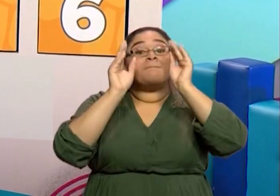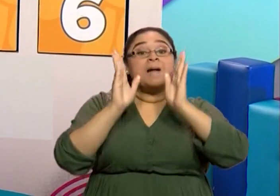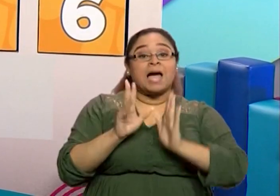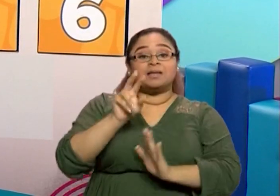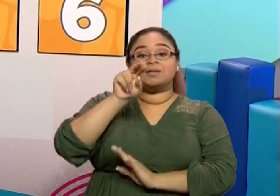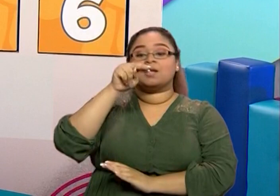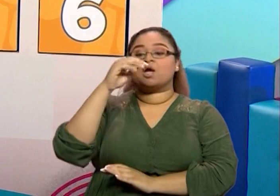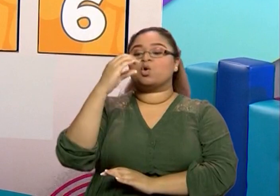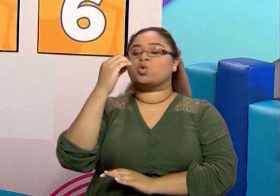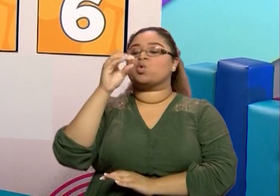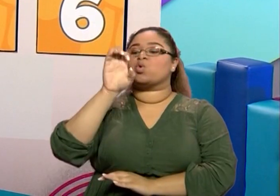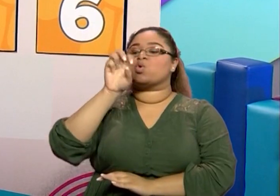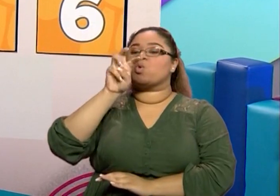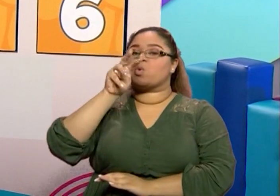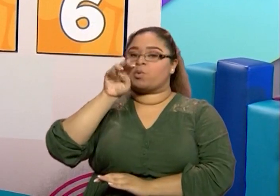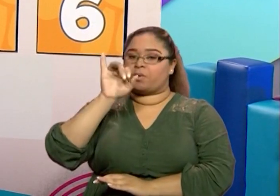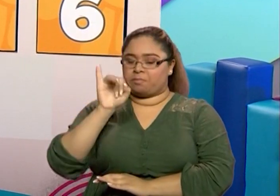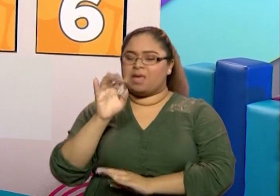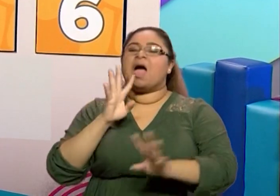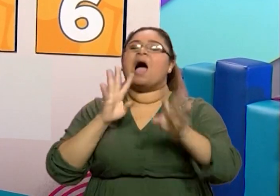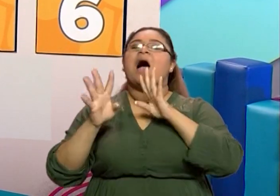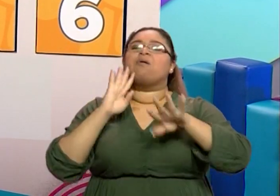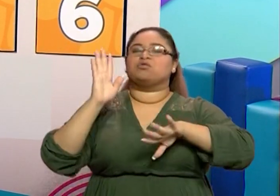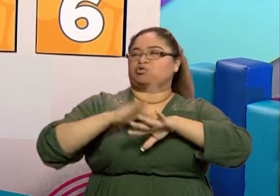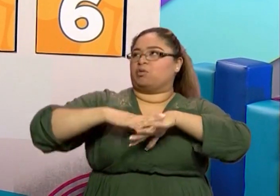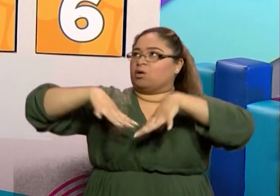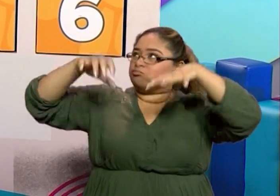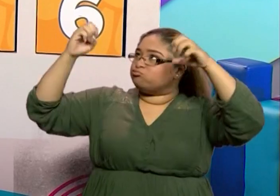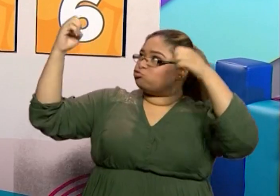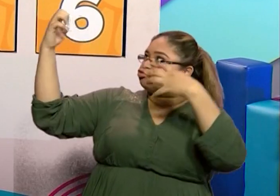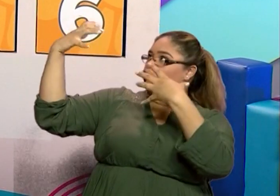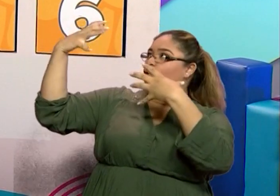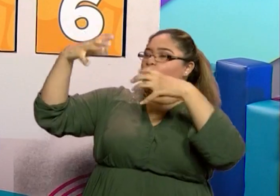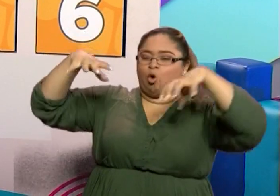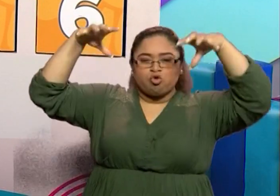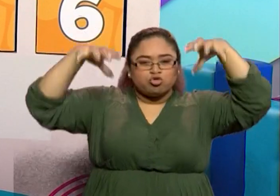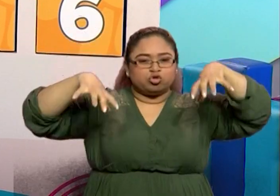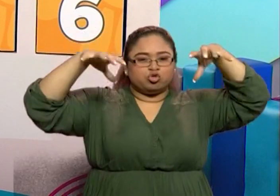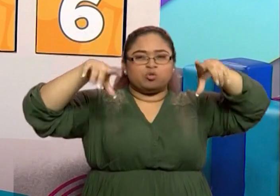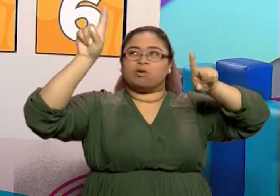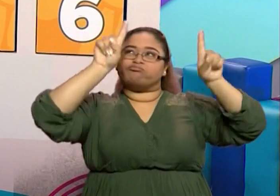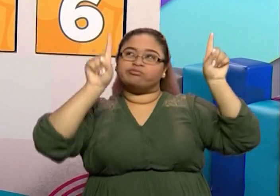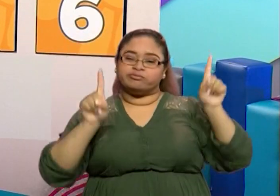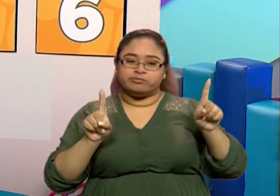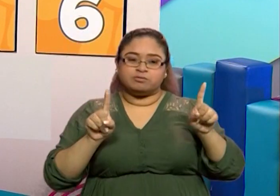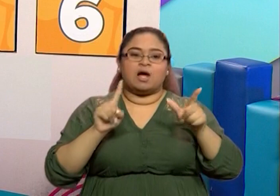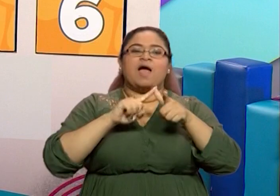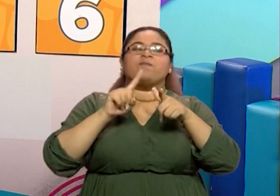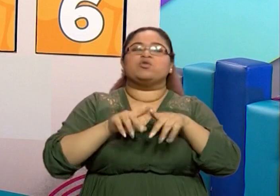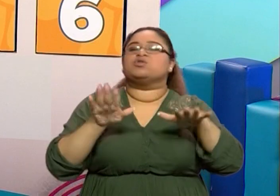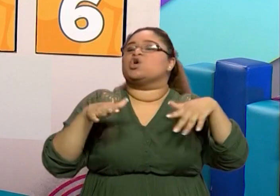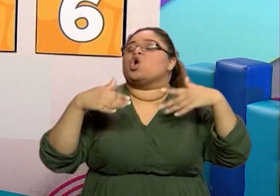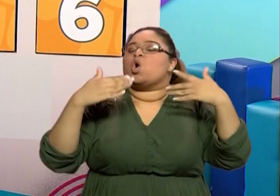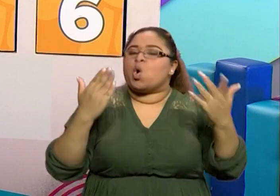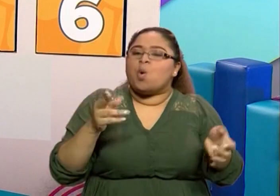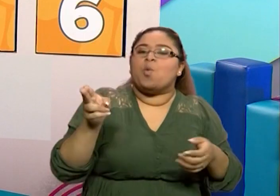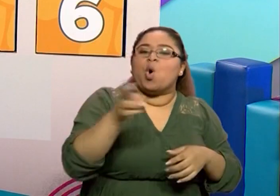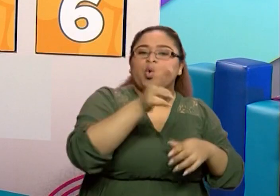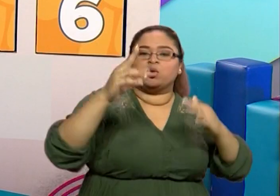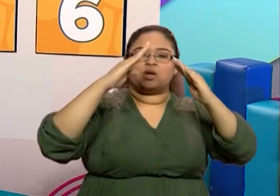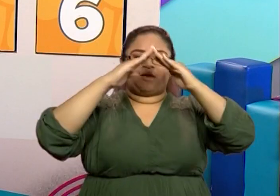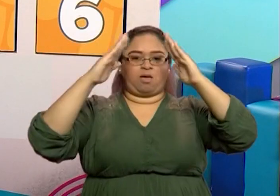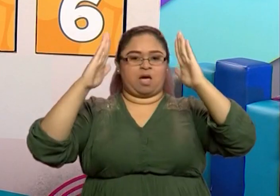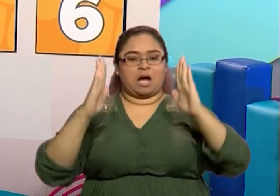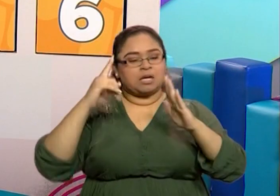sobre los fenómenos atmosféricos. ¿Y cómo vamos a hacer esta recomendación para que ustedes en casa puedan trabajar esta temática